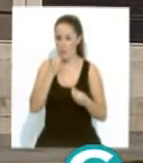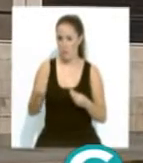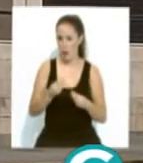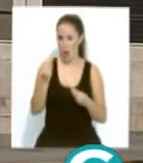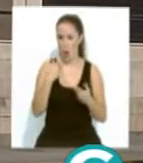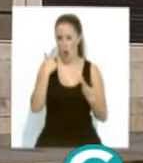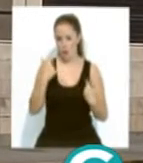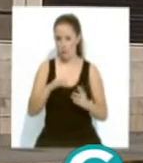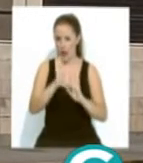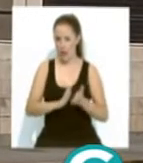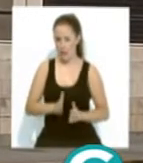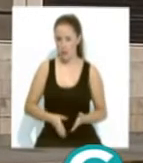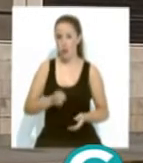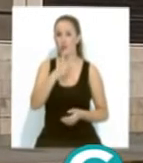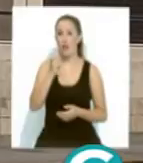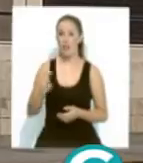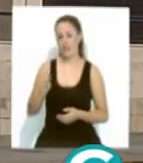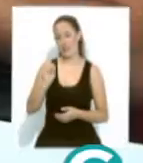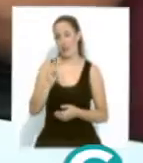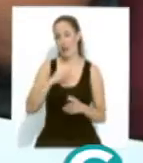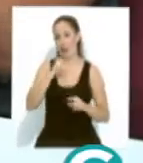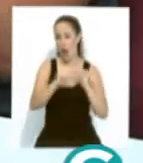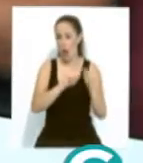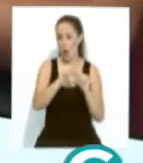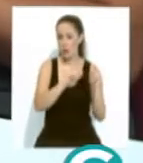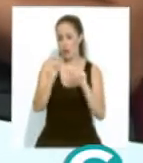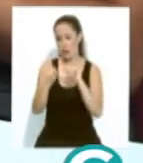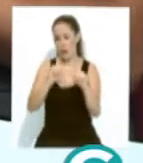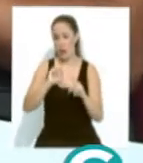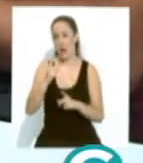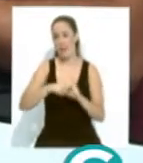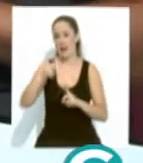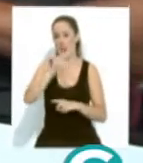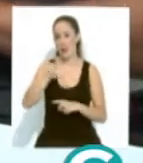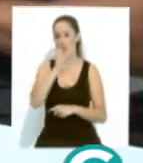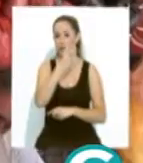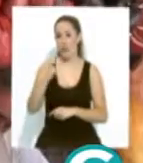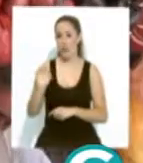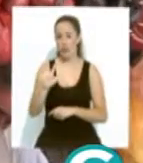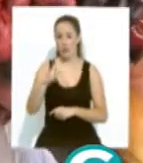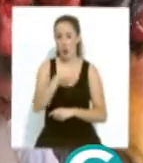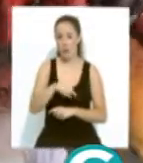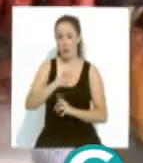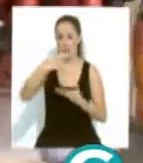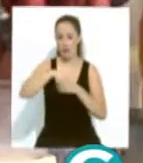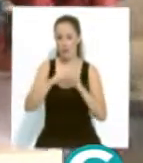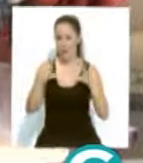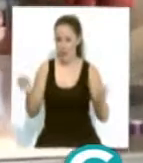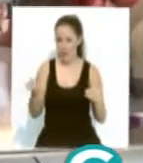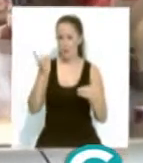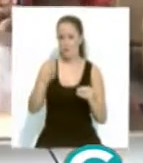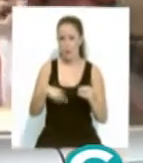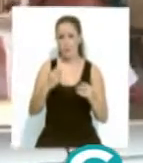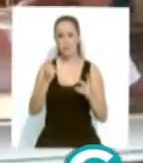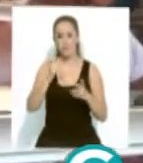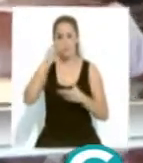Ya son 213 los contagios por listeriosis a nivel nacional, 205 de ellos en Andalucía. Respecto